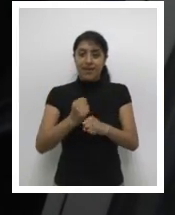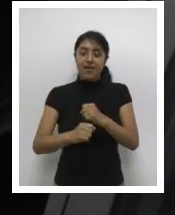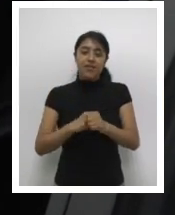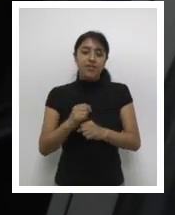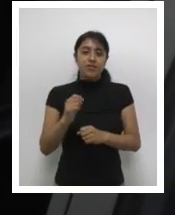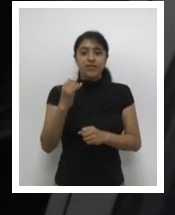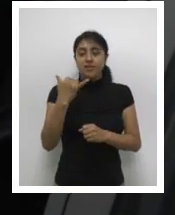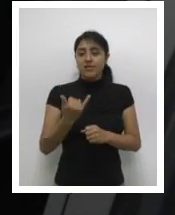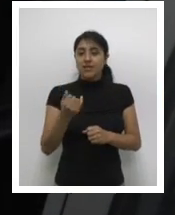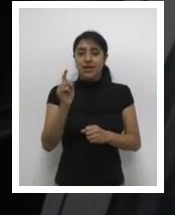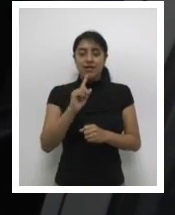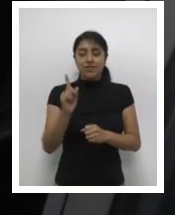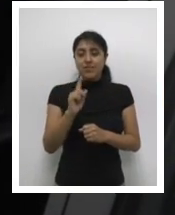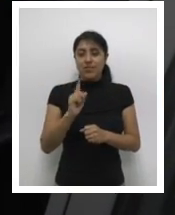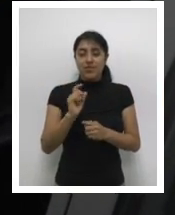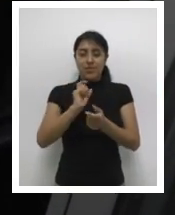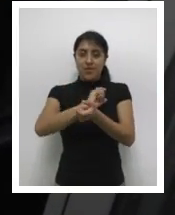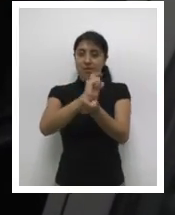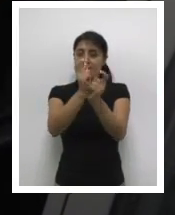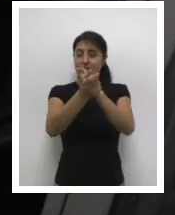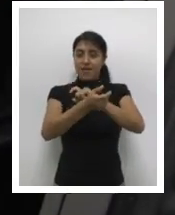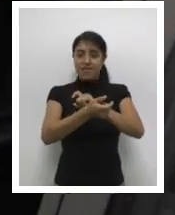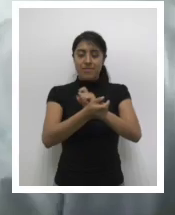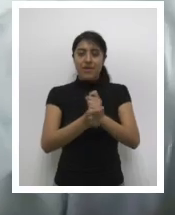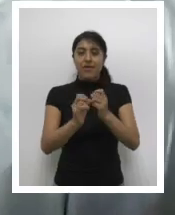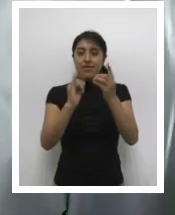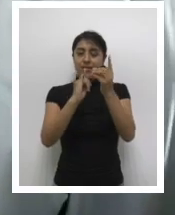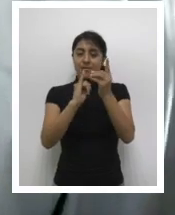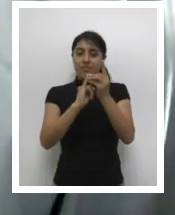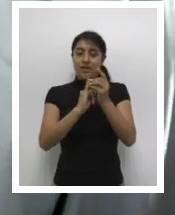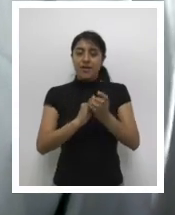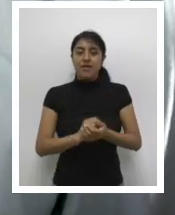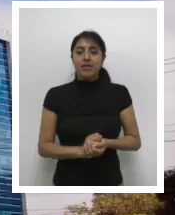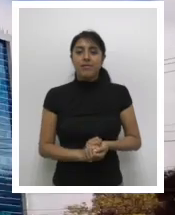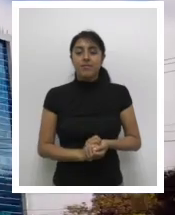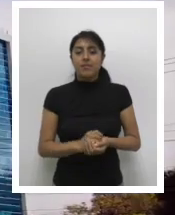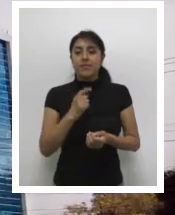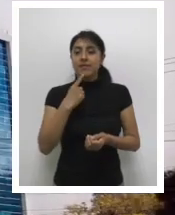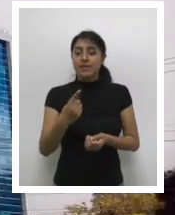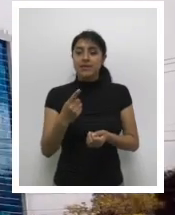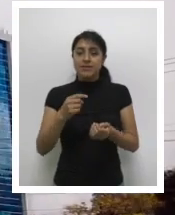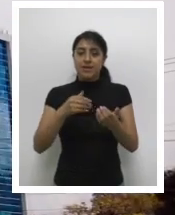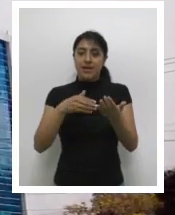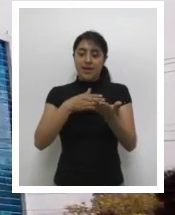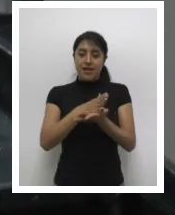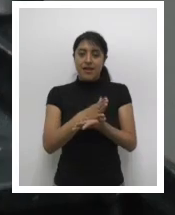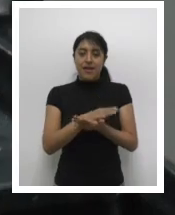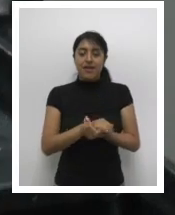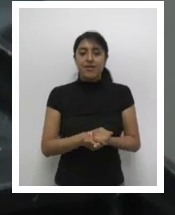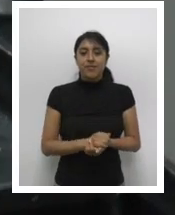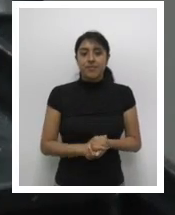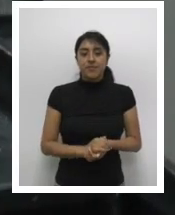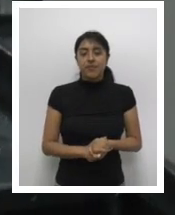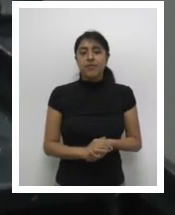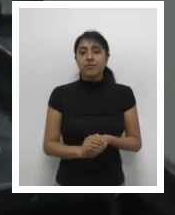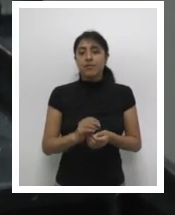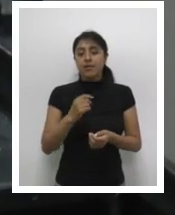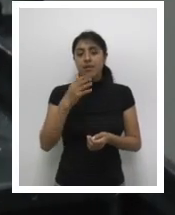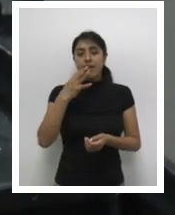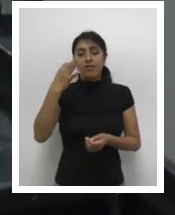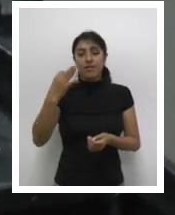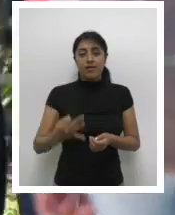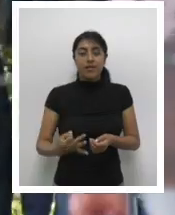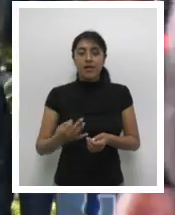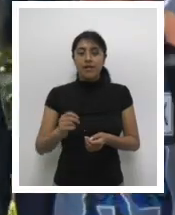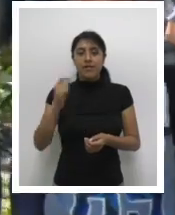un riesgo para identificarte ante autoridades de seguridad civil, en bancos e instituciones públicas y privadas, pues la credibilidad de